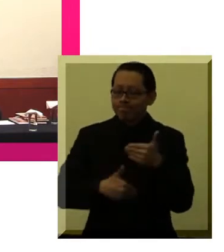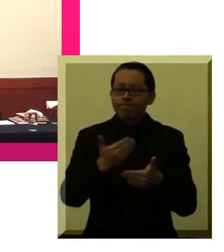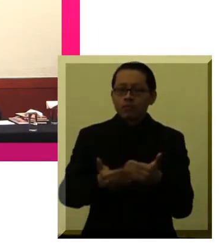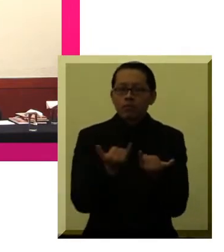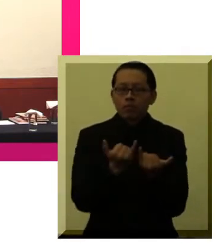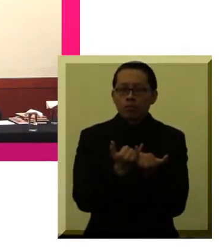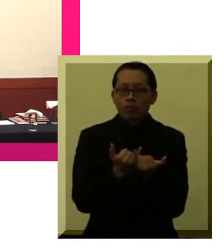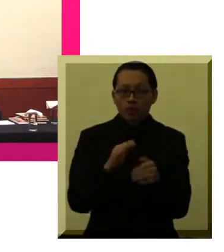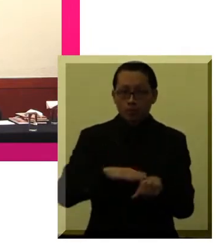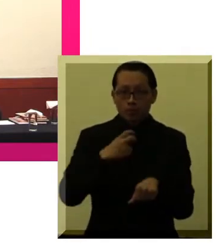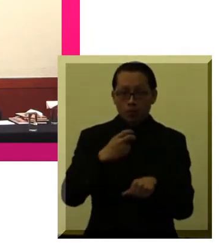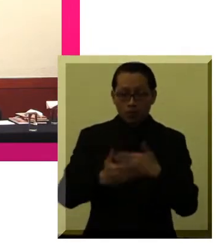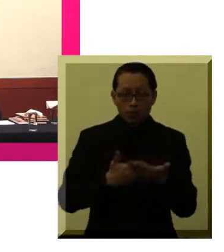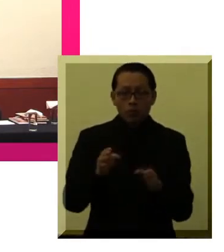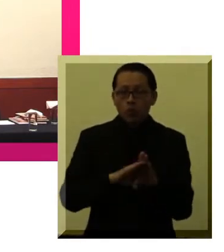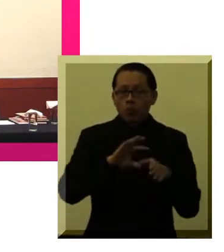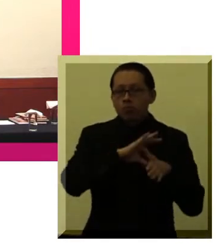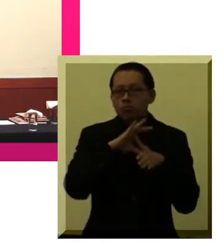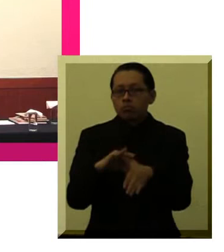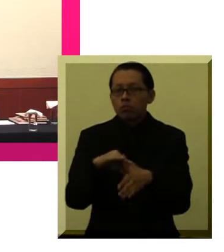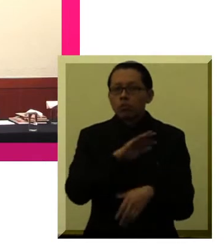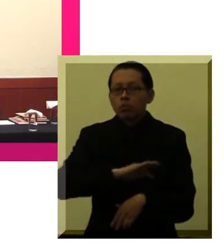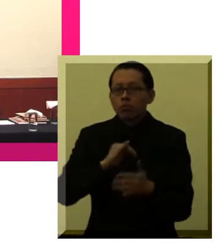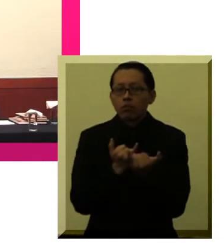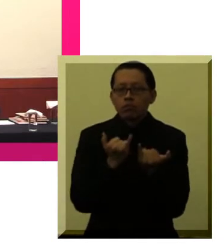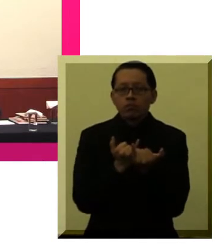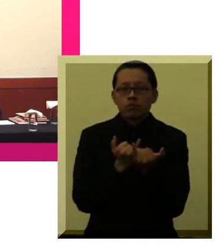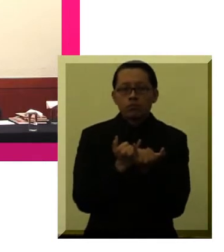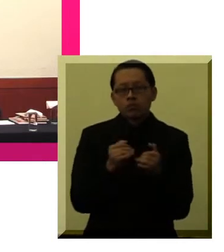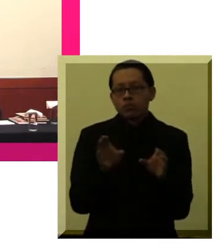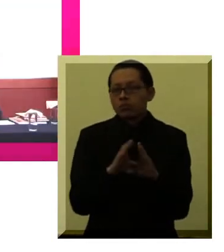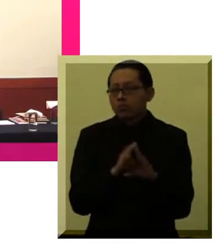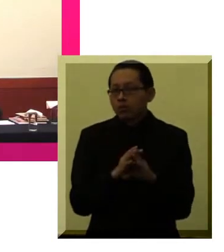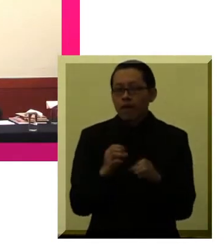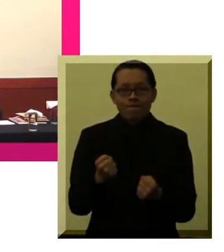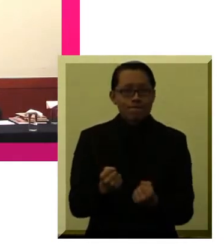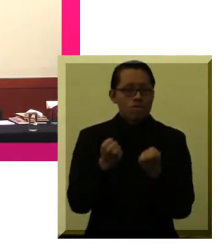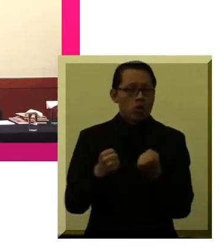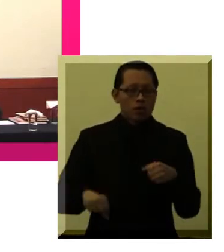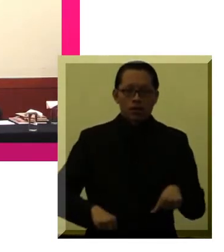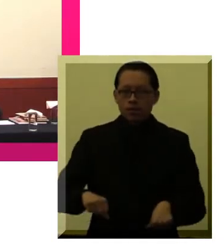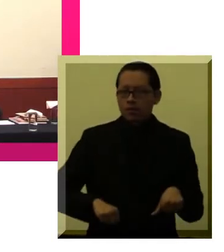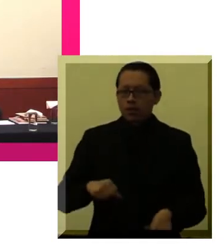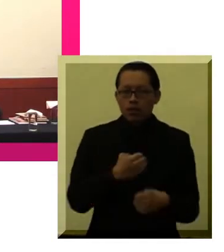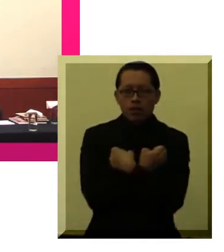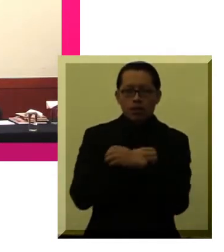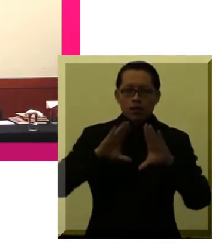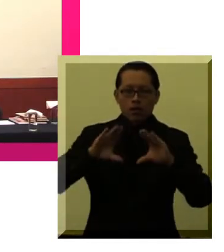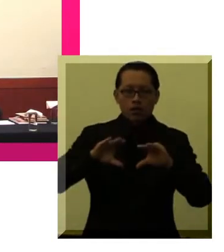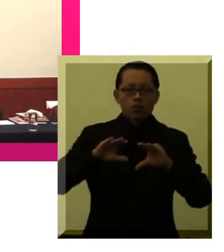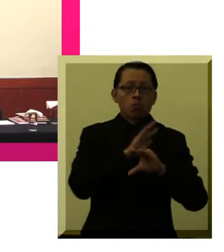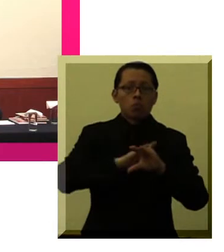por una parte a una fuerte actividad pedagógica con las y los legisladores